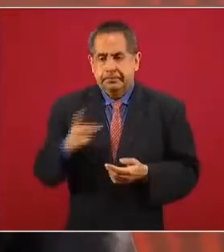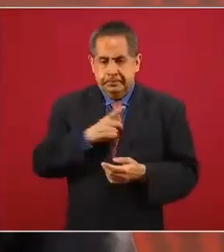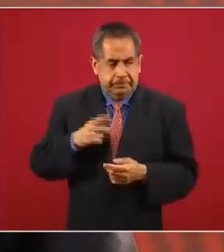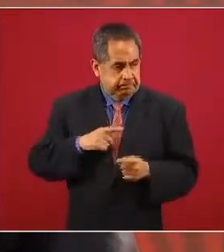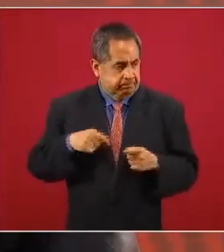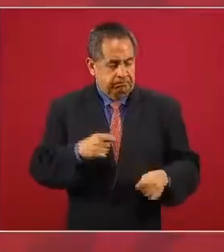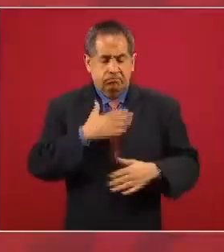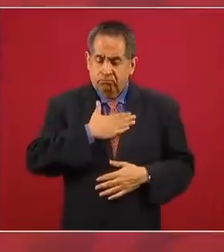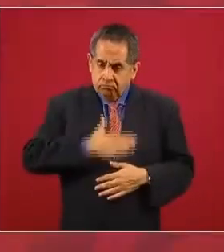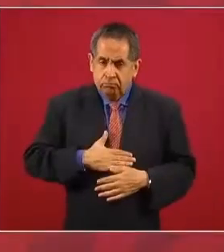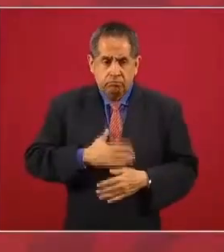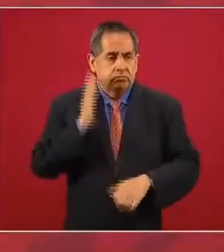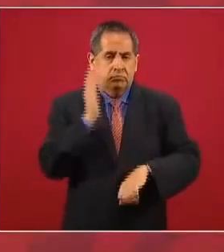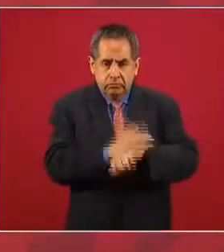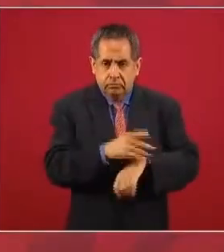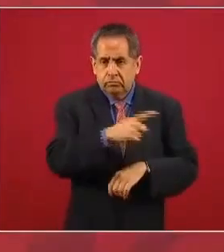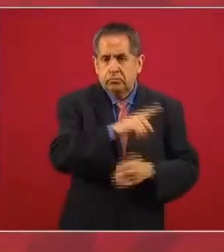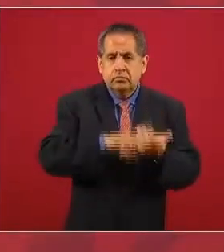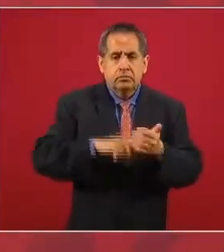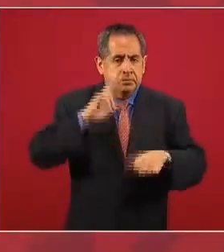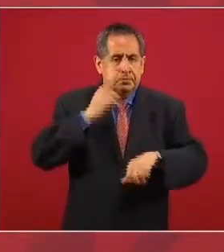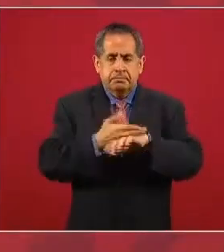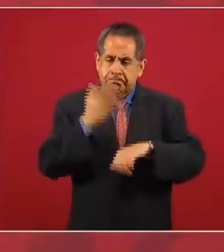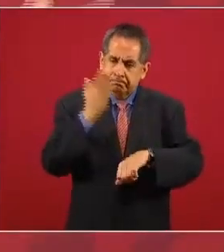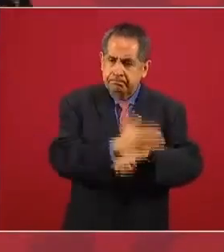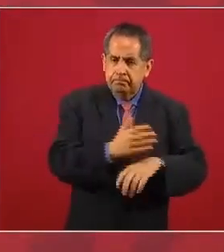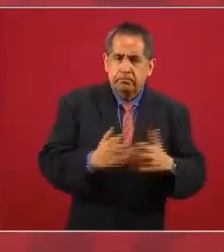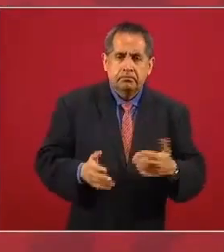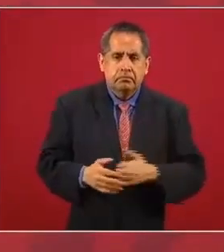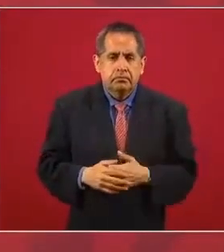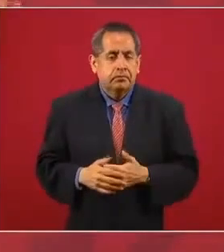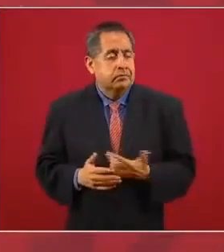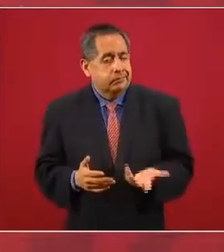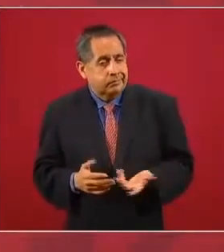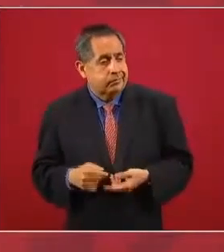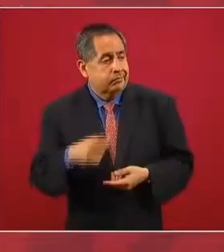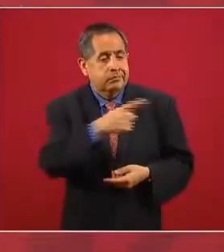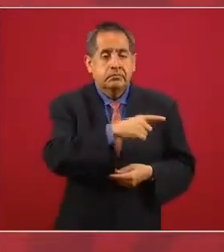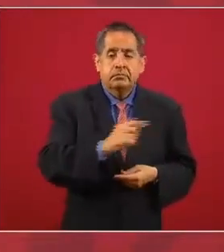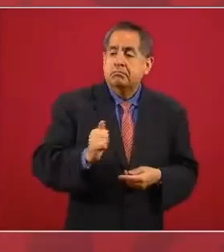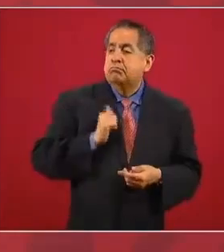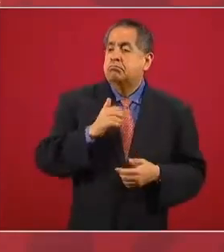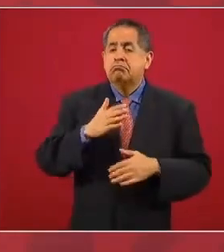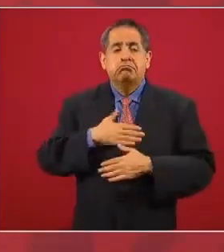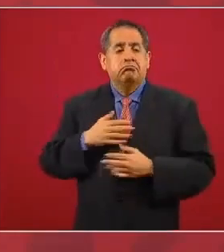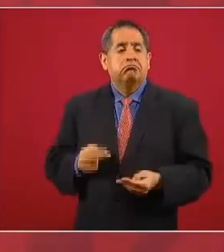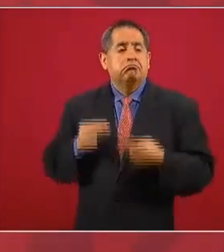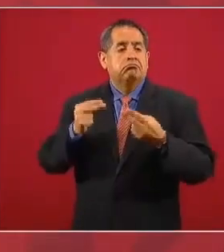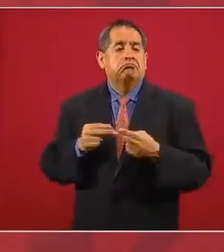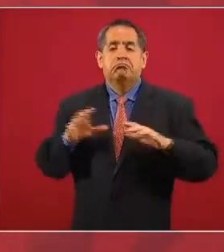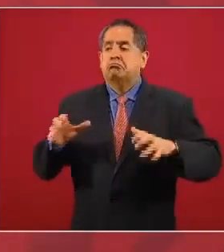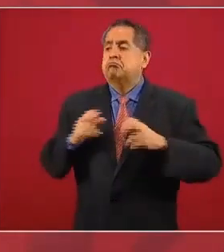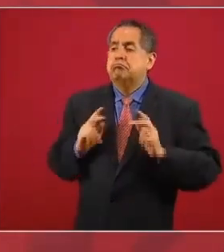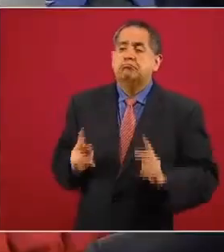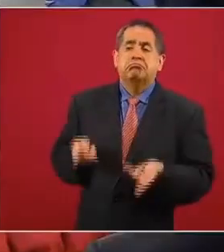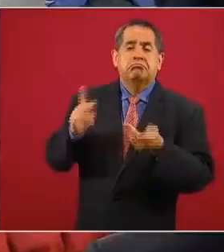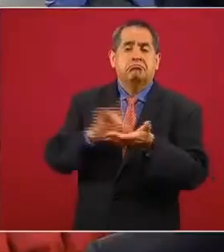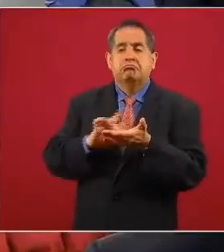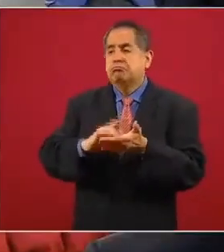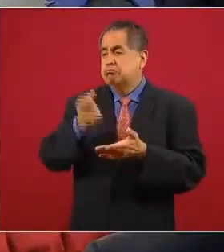justicia para castigar a los responsables. Bueno, como tenían el negocio de los medicamentos,